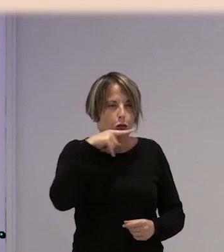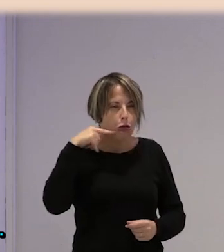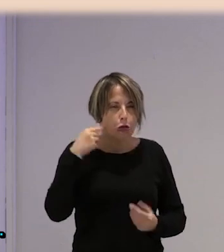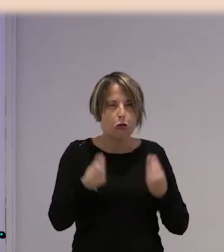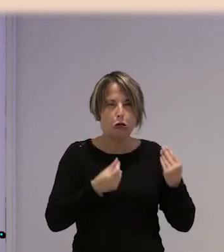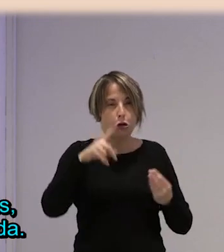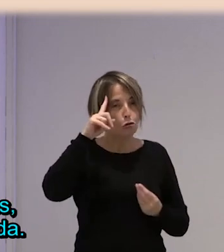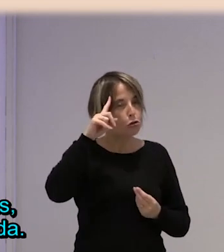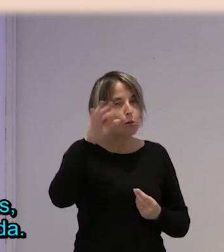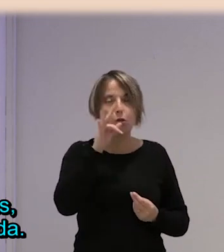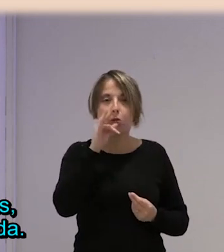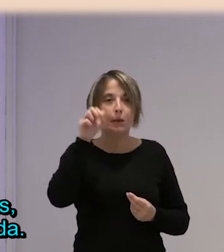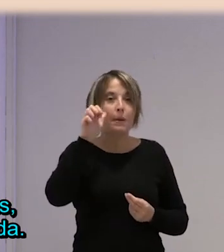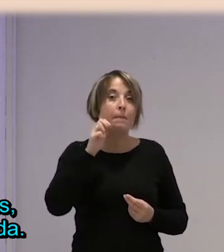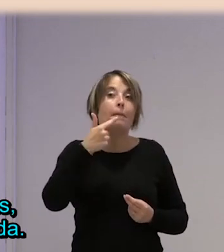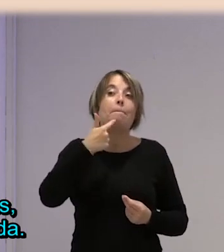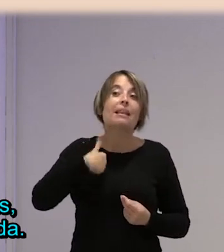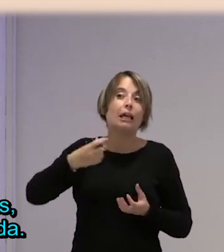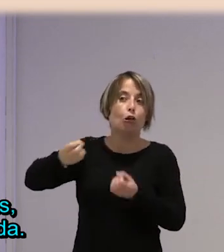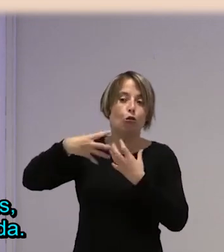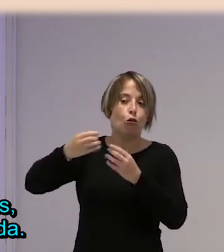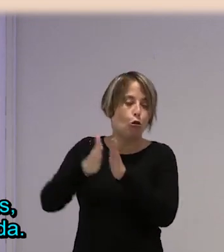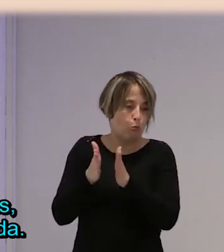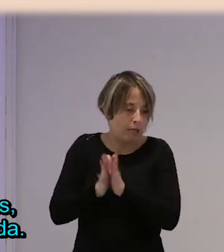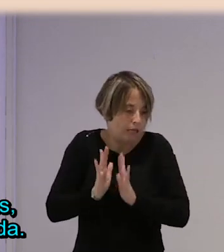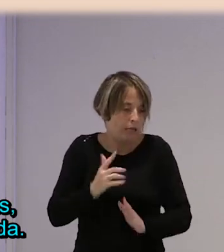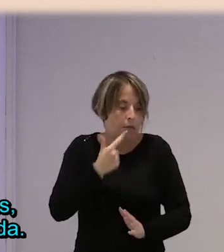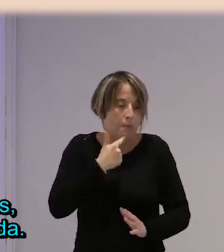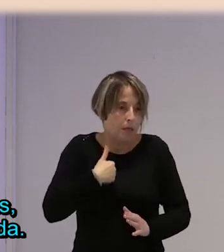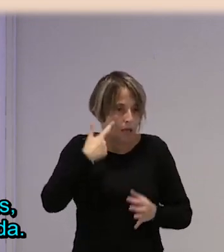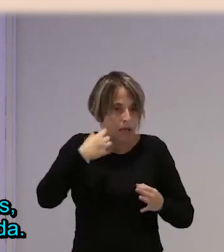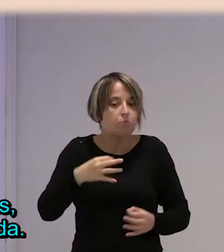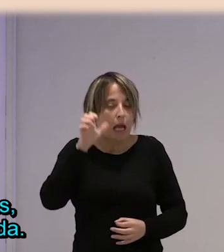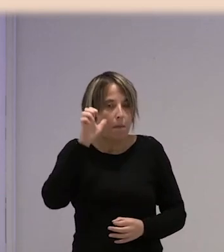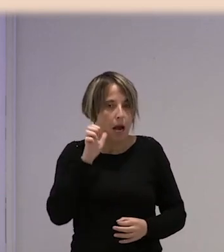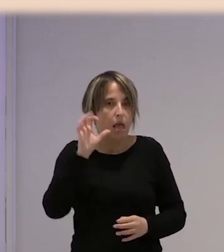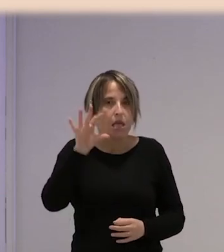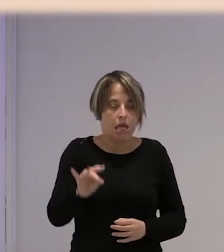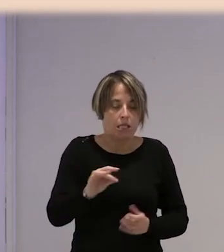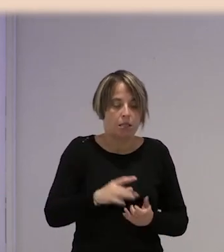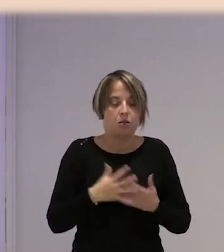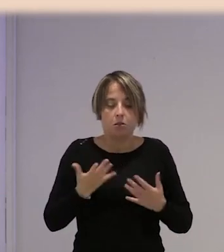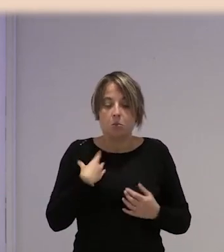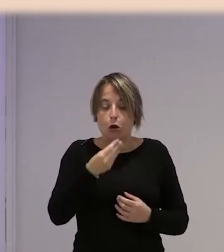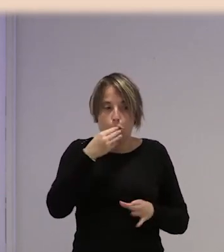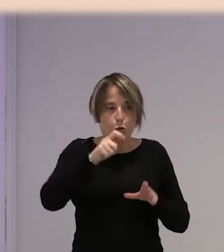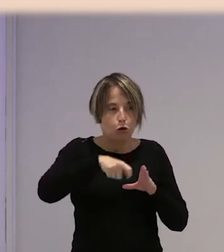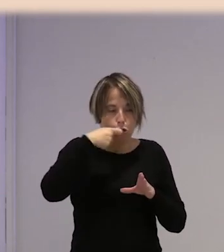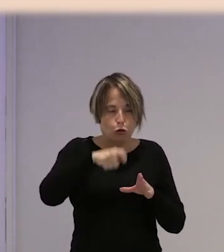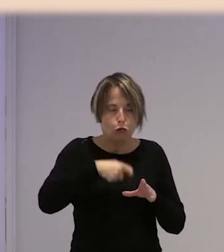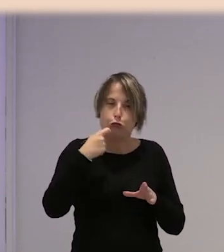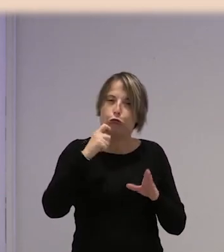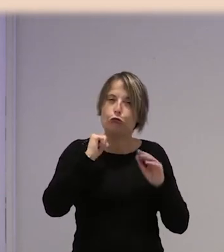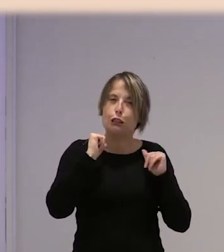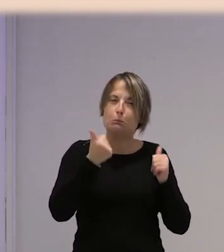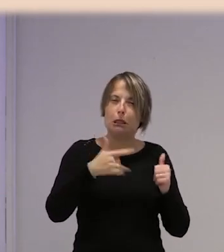que estaba embarazada, eso es lo que me dijeron a mí las compañeras, no sé si es así, de verdad, que estaba embarazada. Entonces, se comió un yogur, le empezó